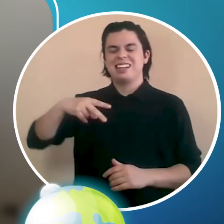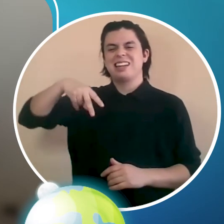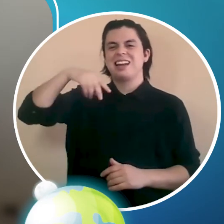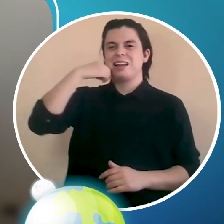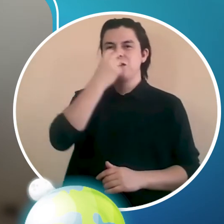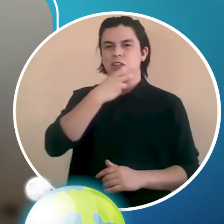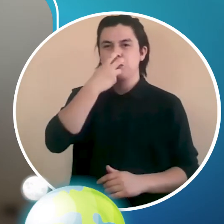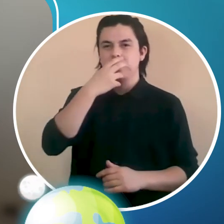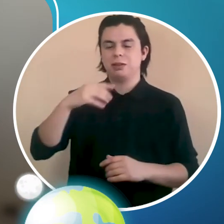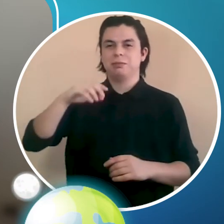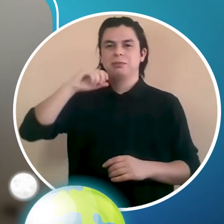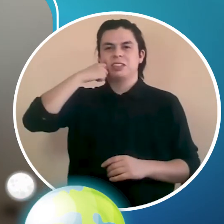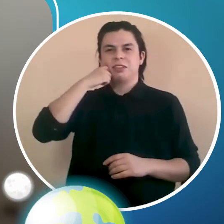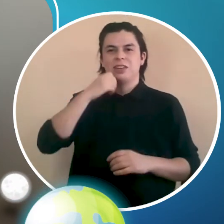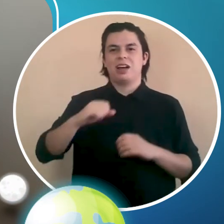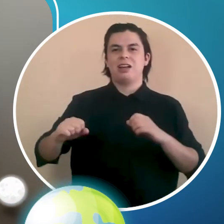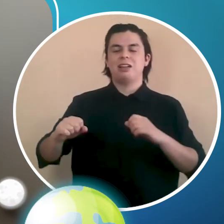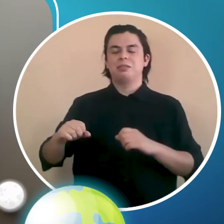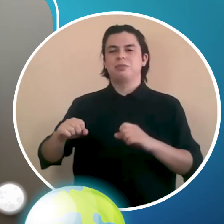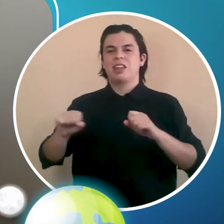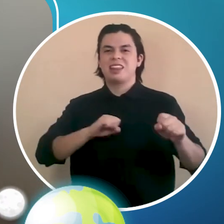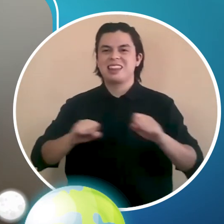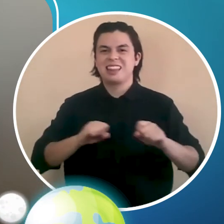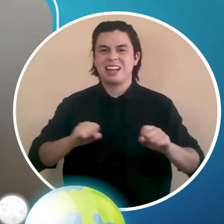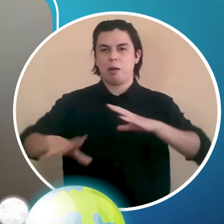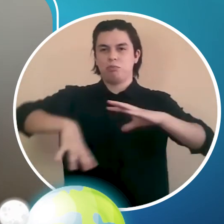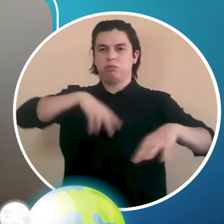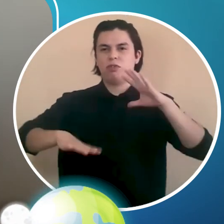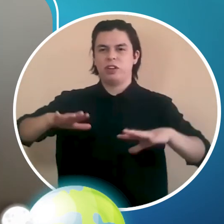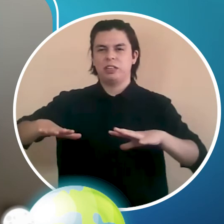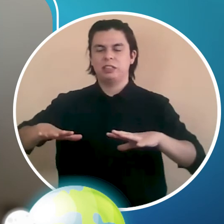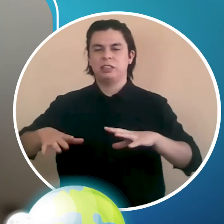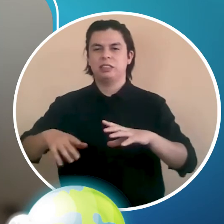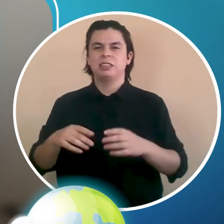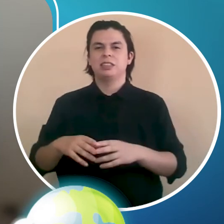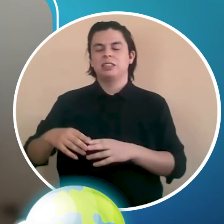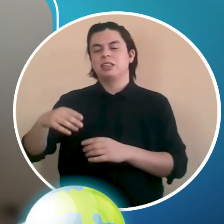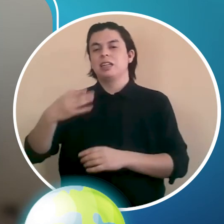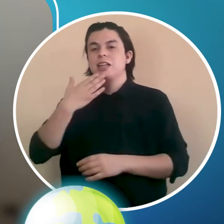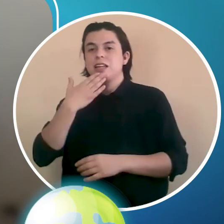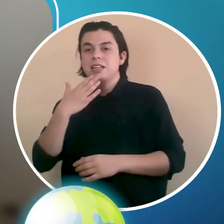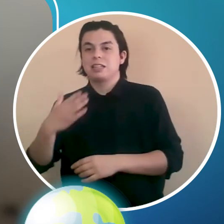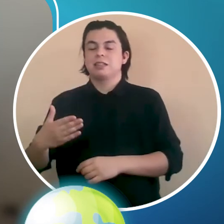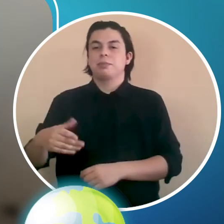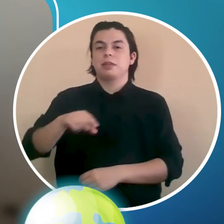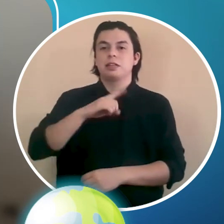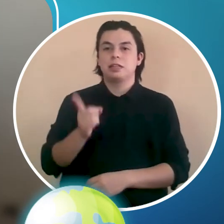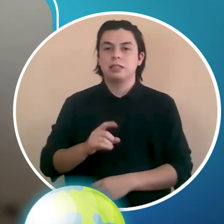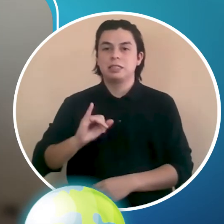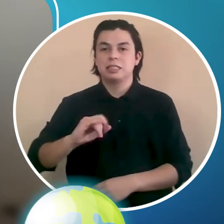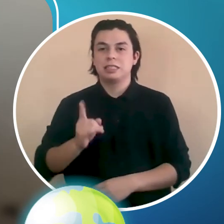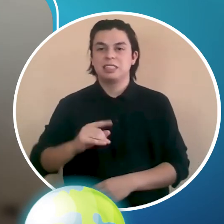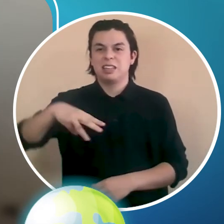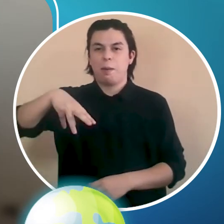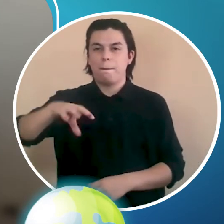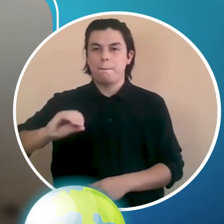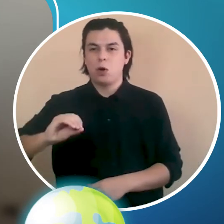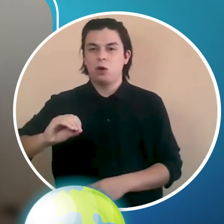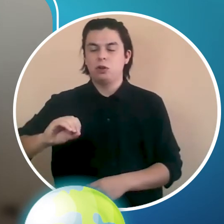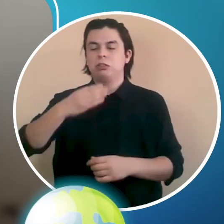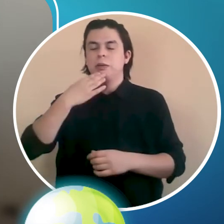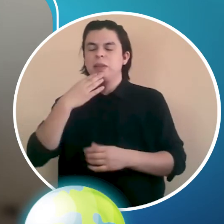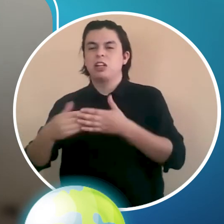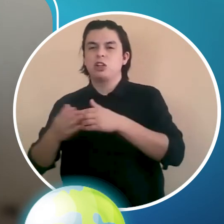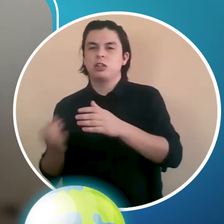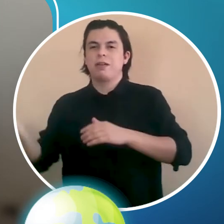En cambio, la palabra sismo viene del griego y significa también movimiento de tierra. Por esto que vamos a dedicar un poquito el sismito